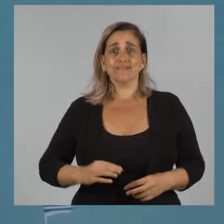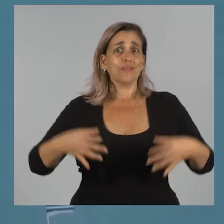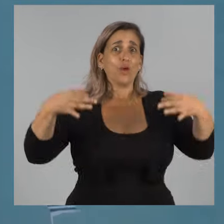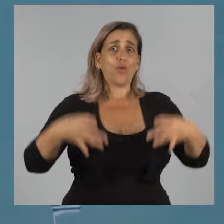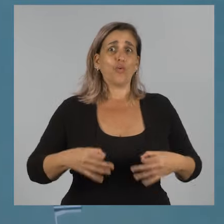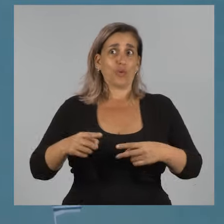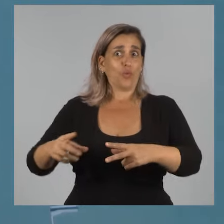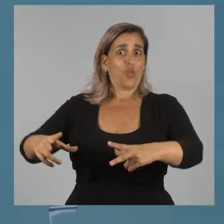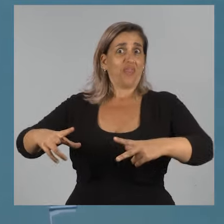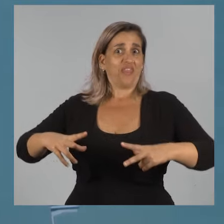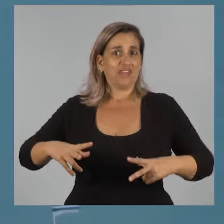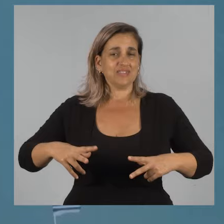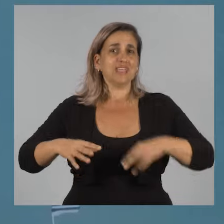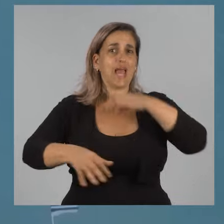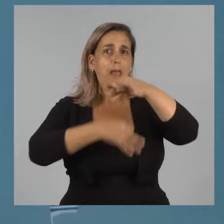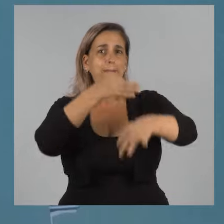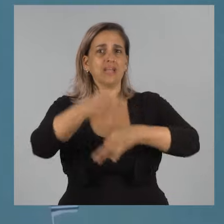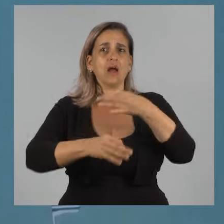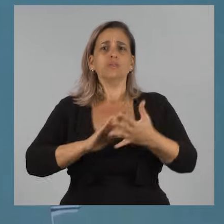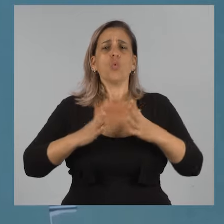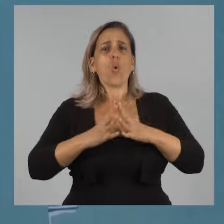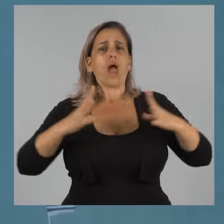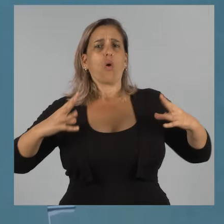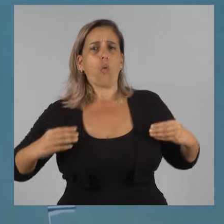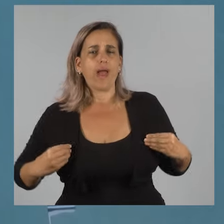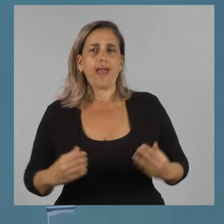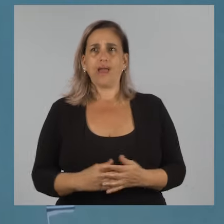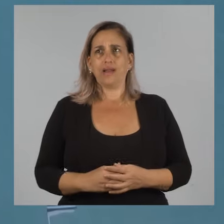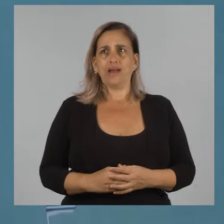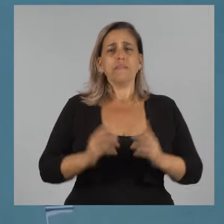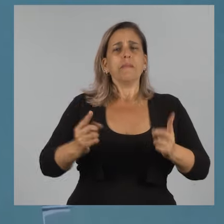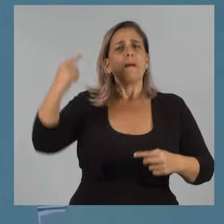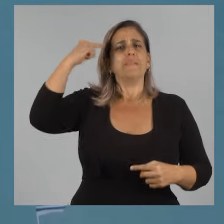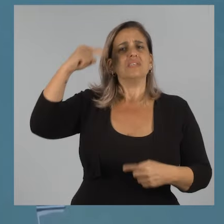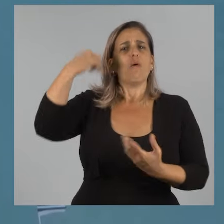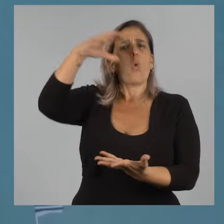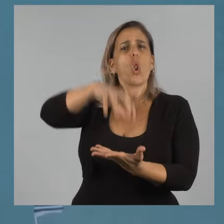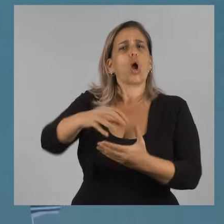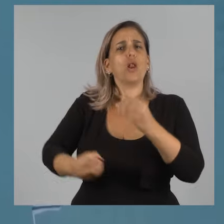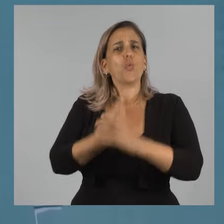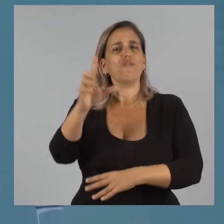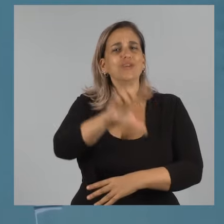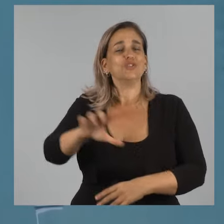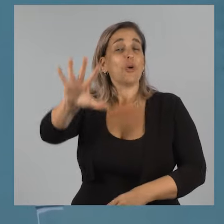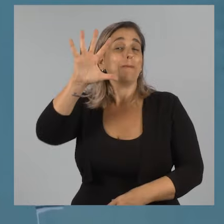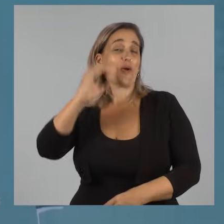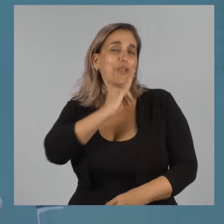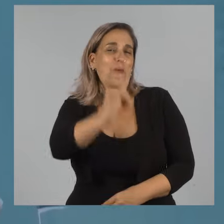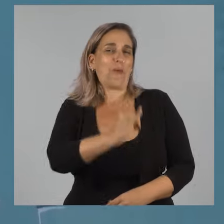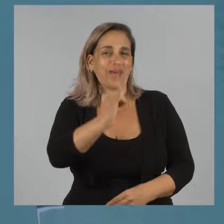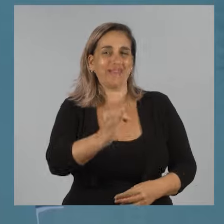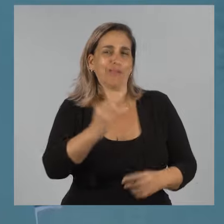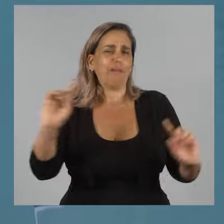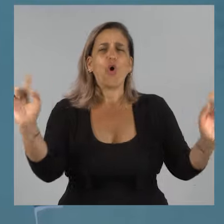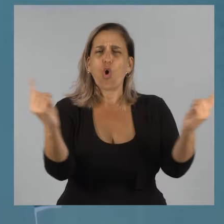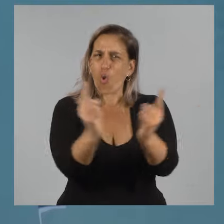Recién cuando tú hablabas y decías que estabas en la escuela y cuando pensaban en tener un local nuevo en el liceo, me acordé de un cuento que le voy a